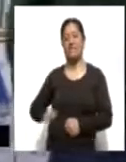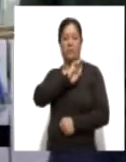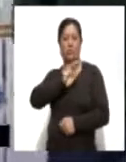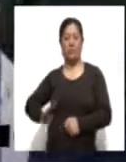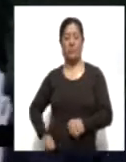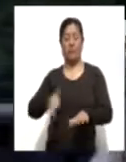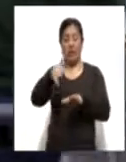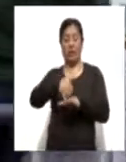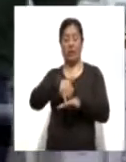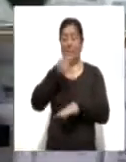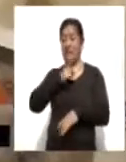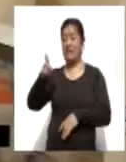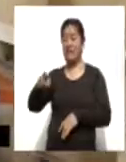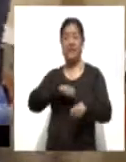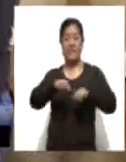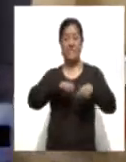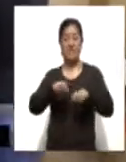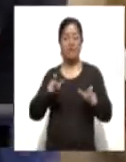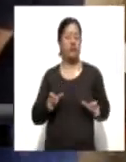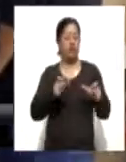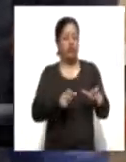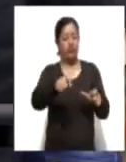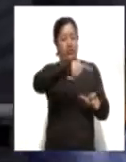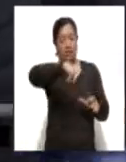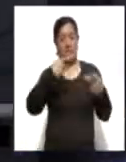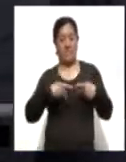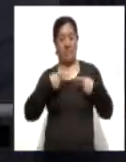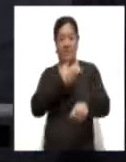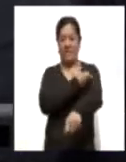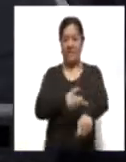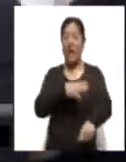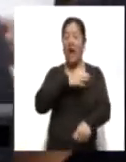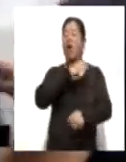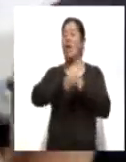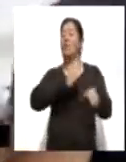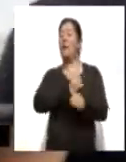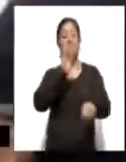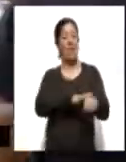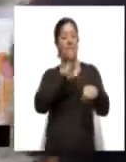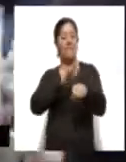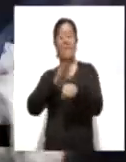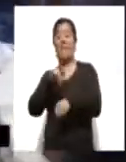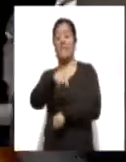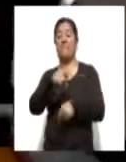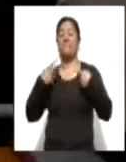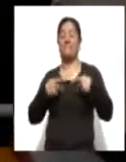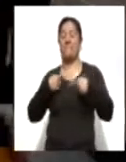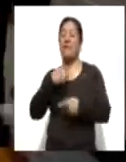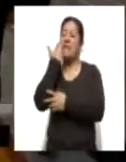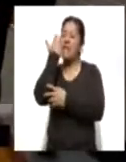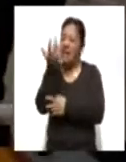la puesta en marcha de esta empresa es un respaldo económico para las familias de la región y brinda más oportunidades para las personas que buscan un empleo.